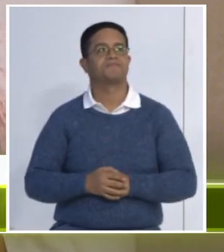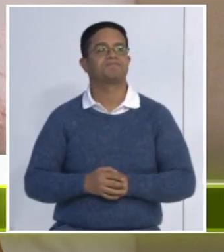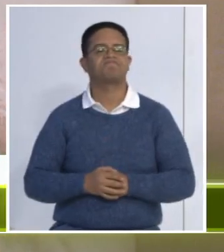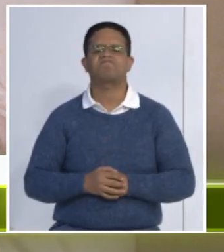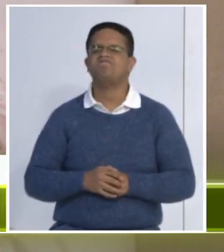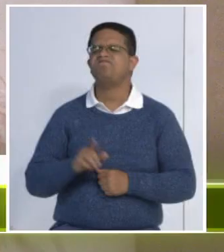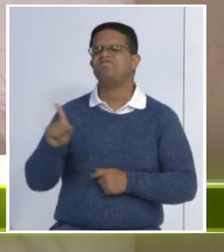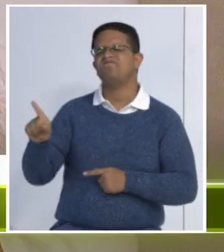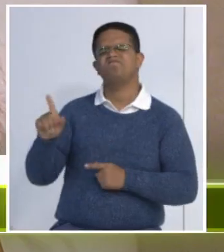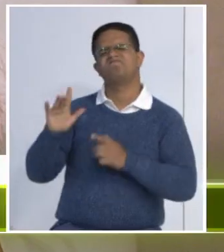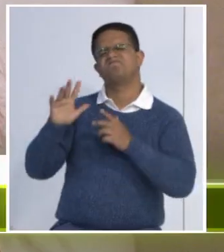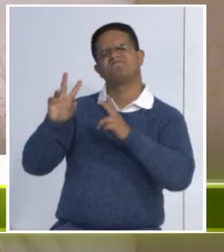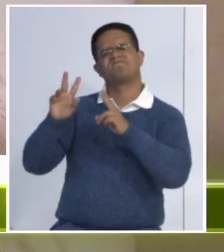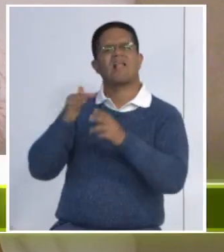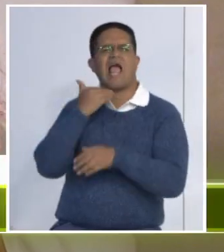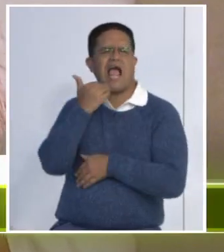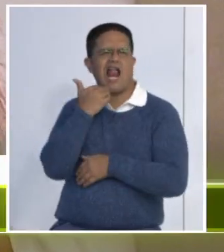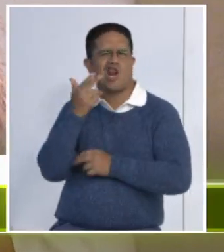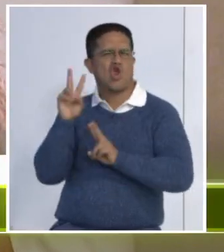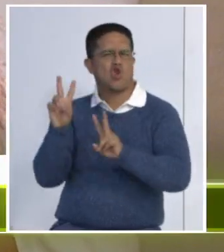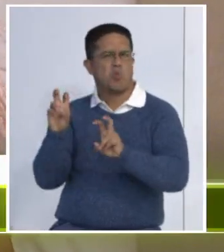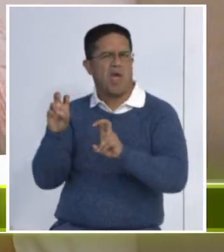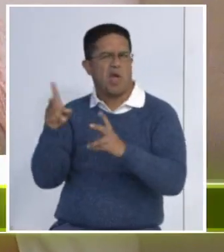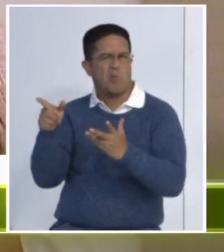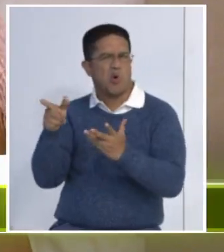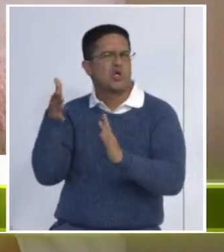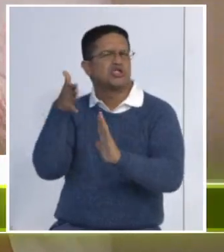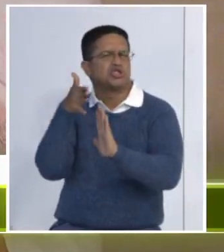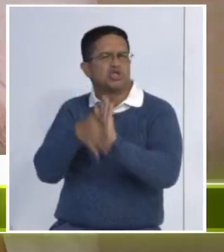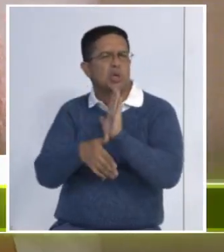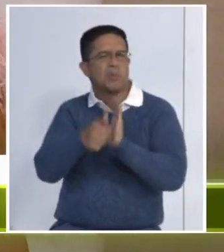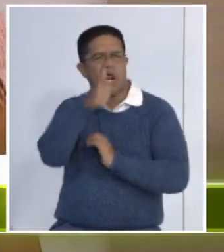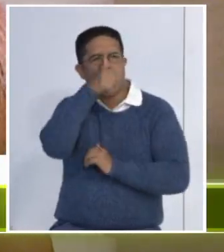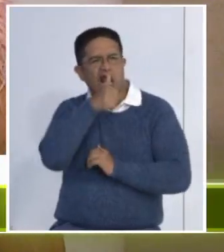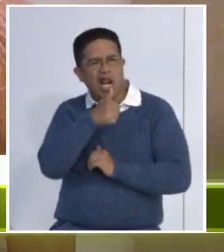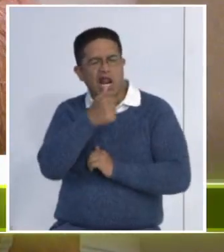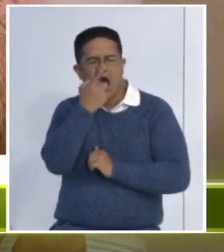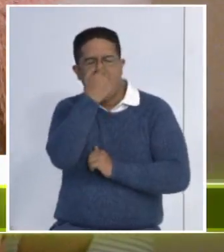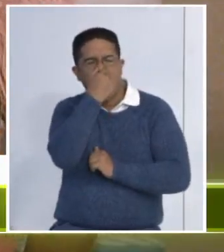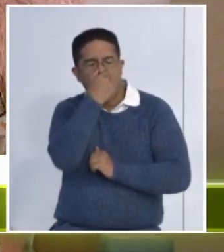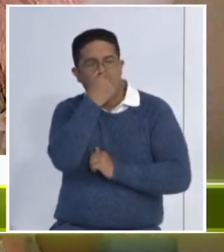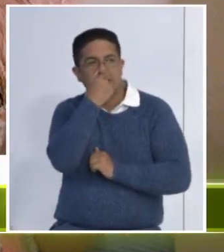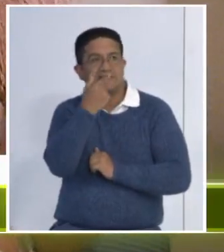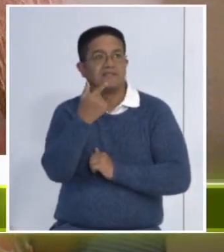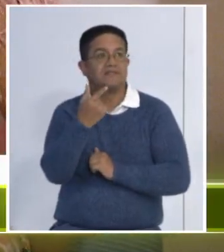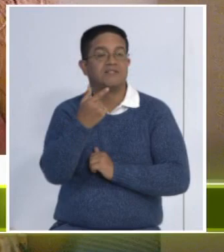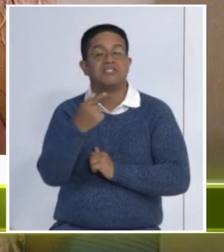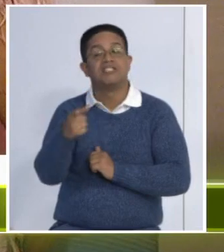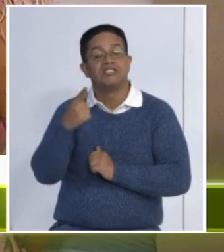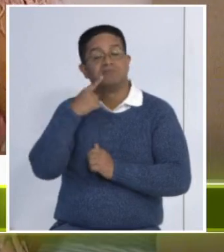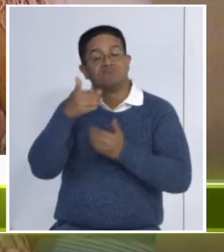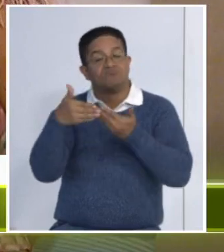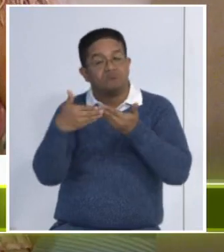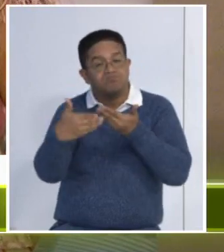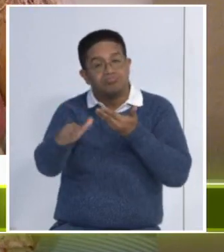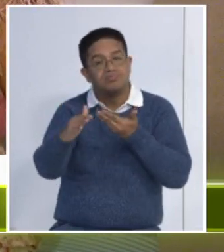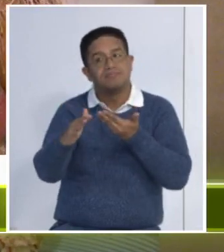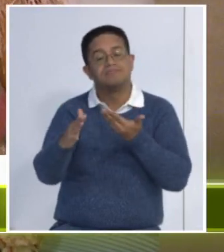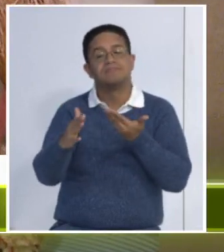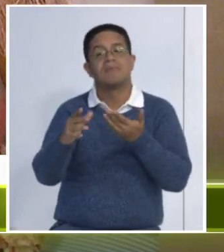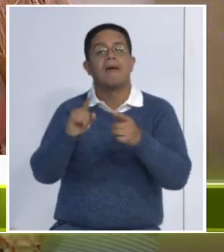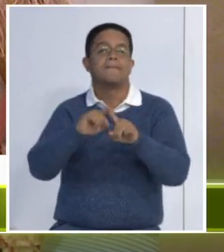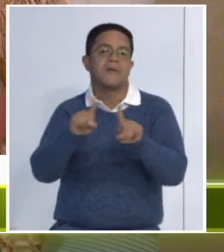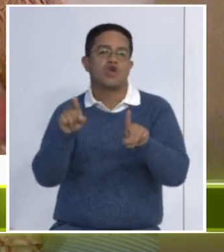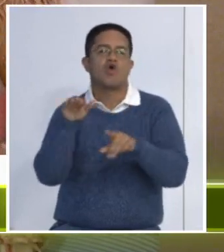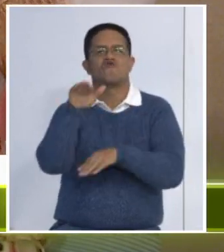¿Cuáles son las actualizaciones que hay, las innovaciones que hay en esta materia? Y quisiera también saber si esta actualización va a continuar, quizás no en los próximos días, pero